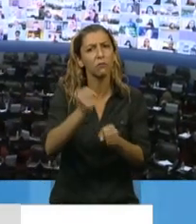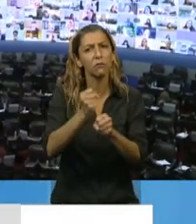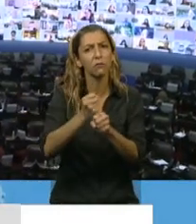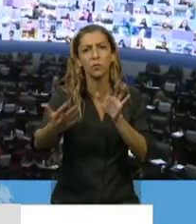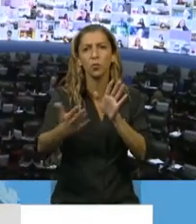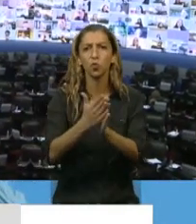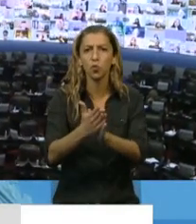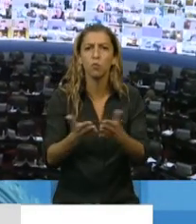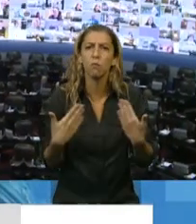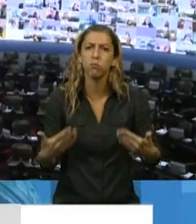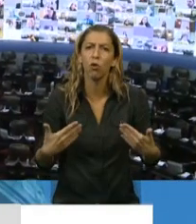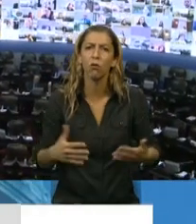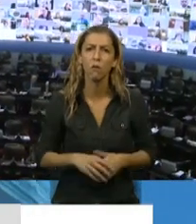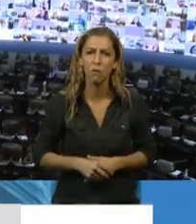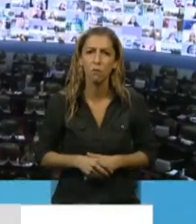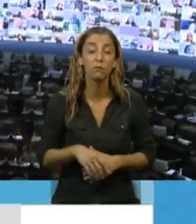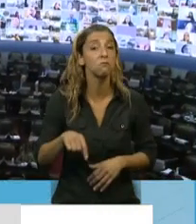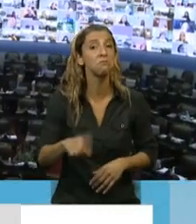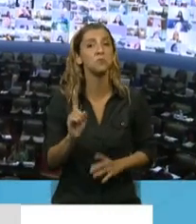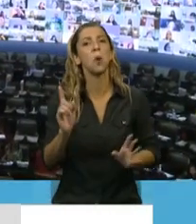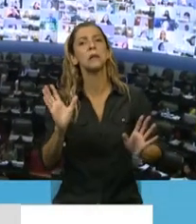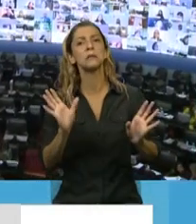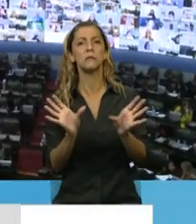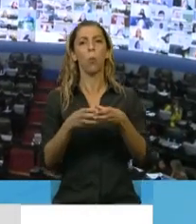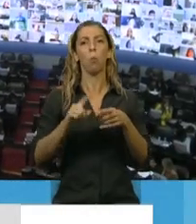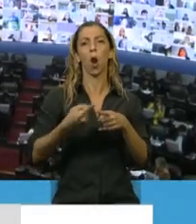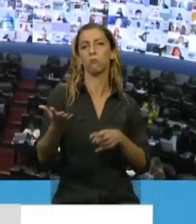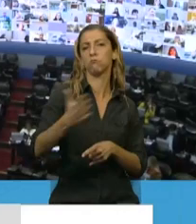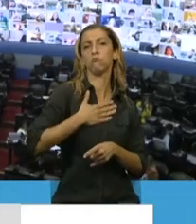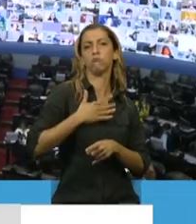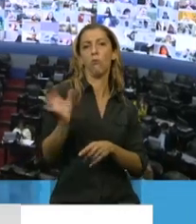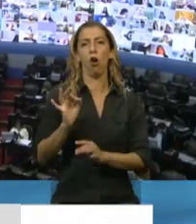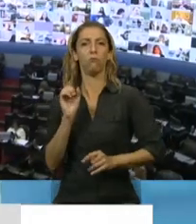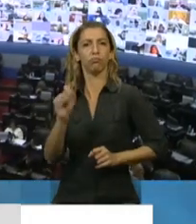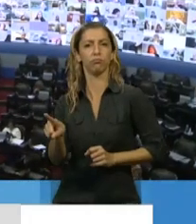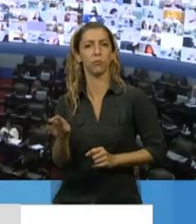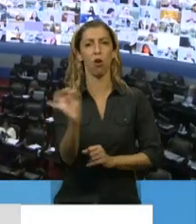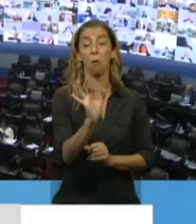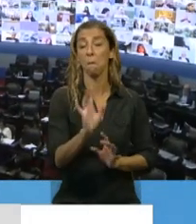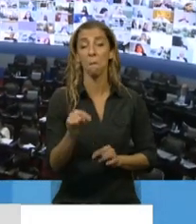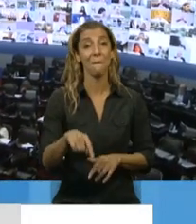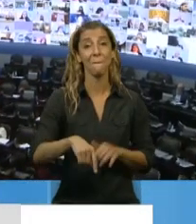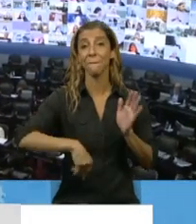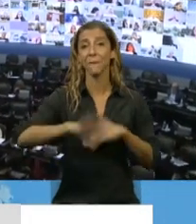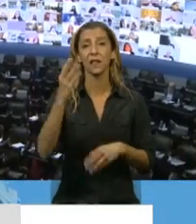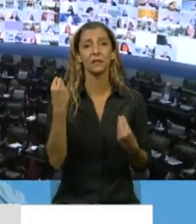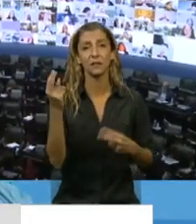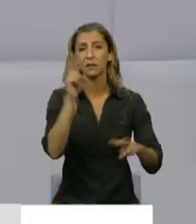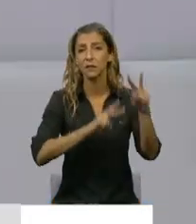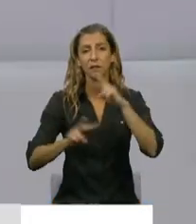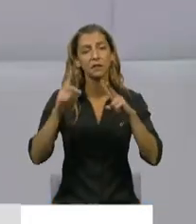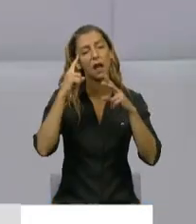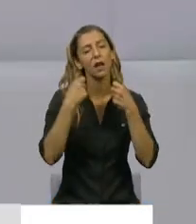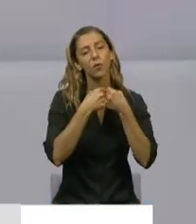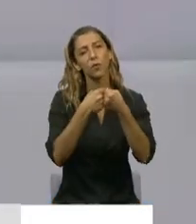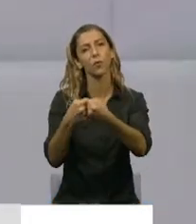estado en juego, ni oficialismo ni oposición, ha estado en juego, buscar acuerdos, poder consensuar, y